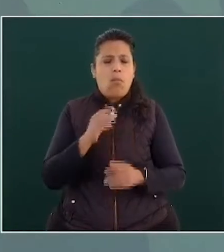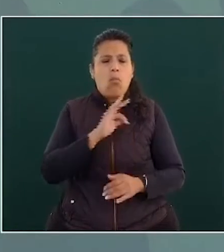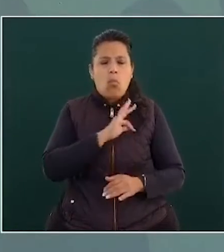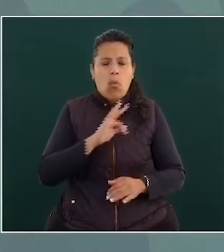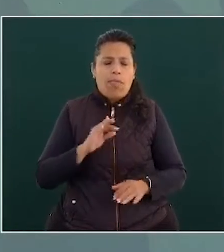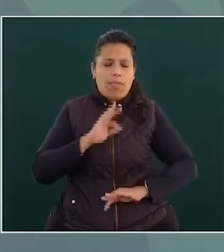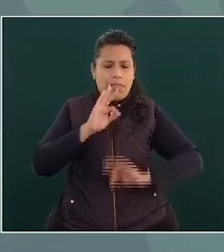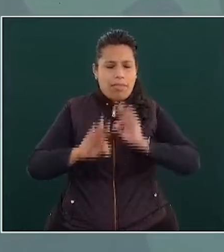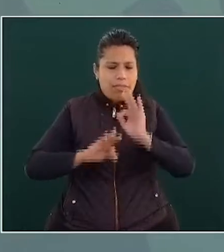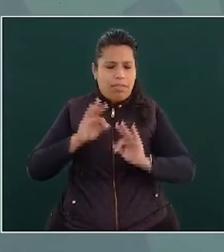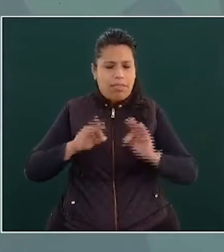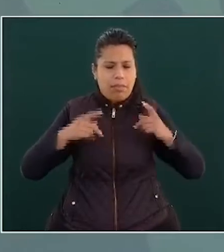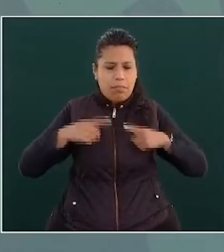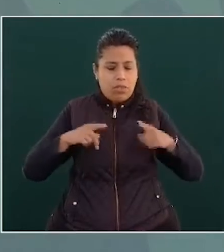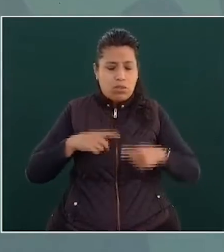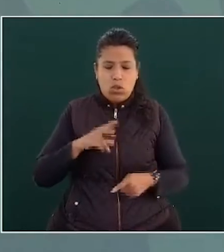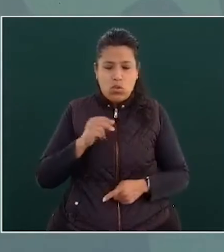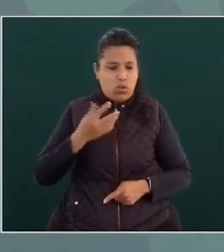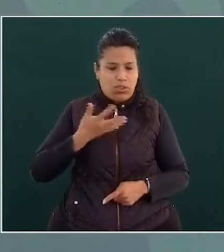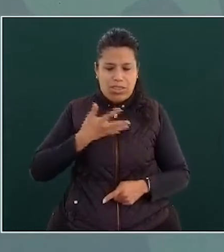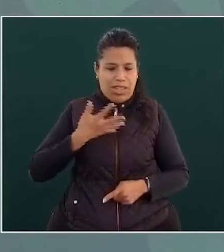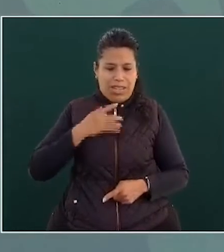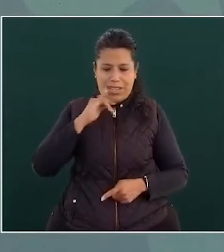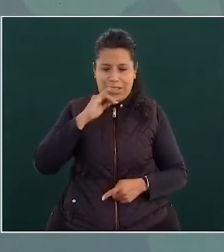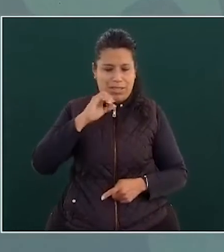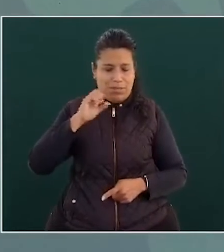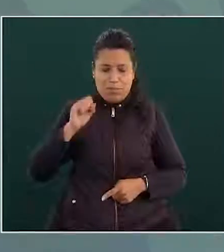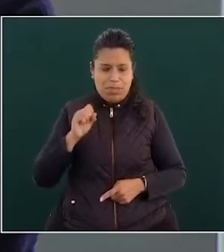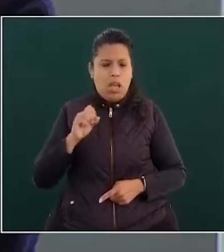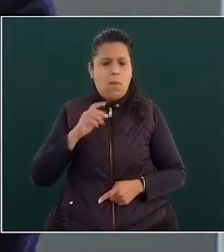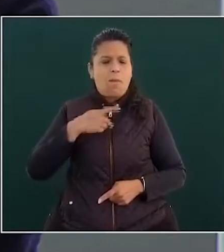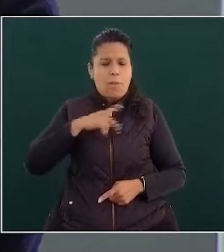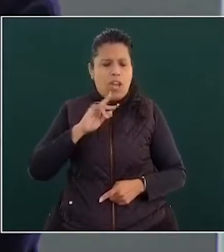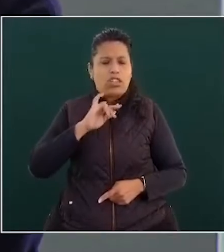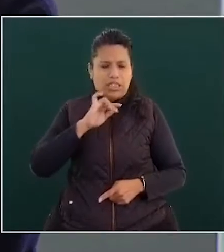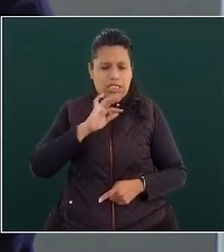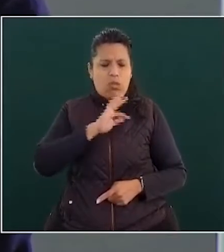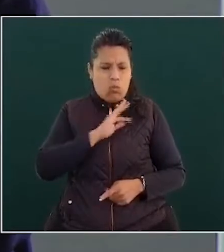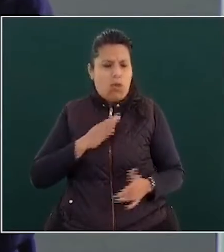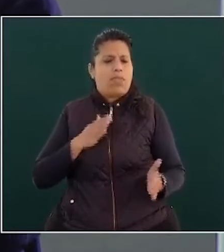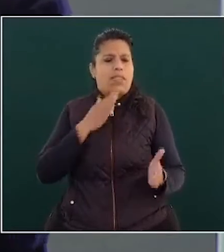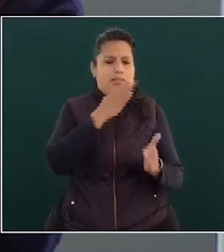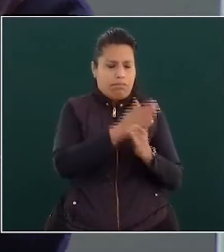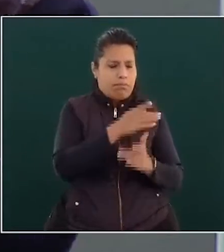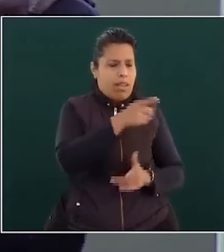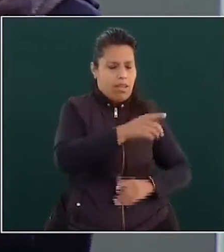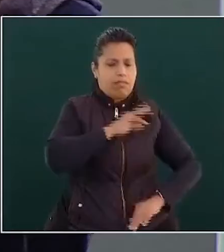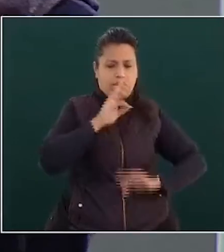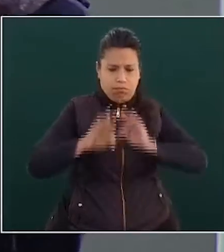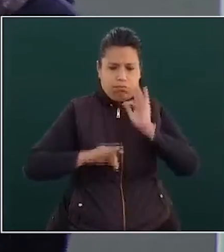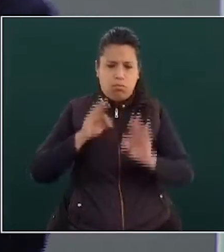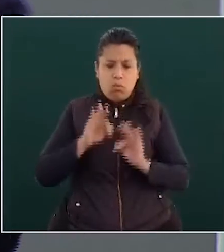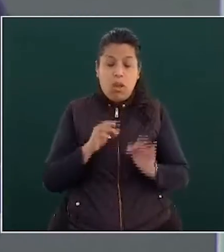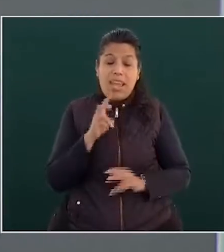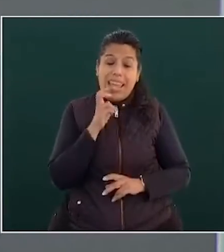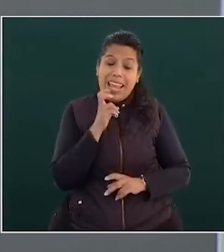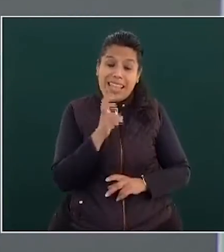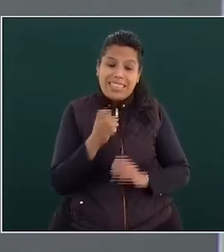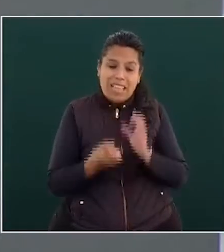los que no tienen seguridad social. Bueno, ahora ese modelo